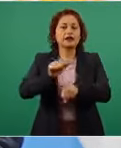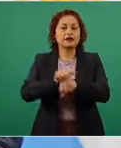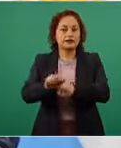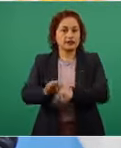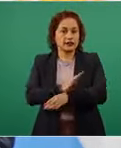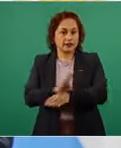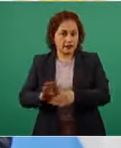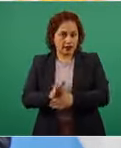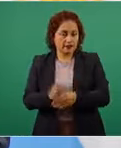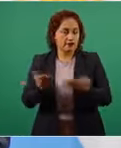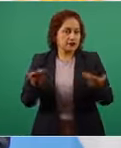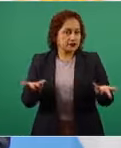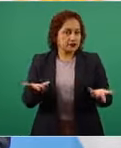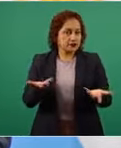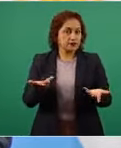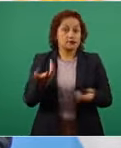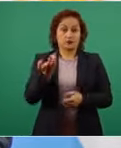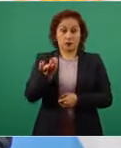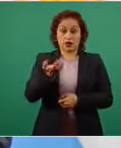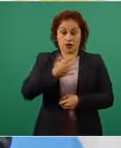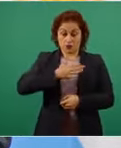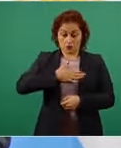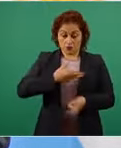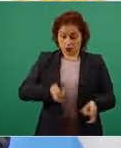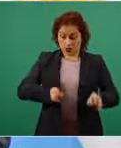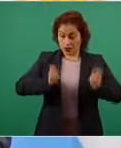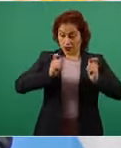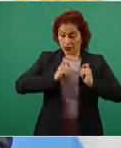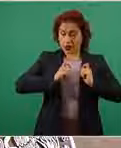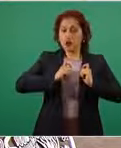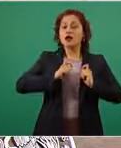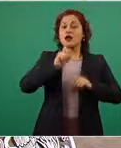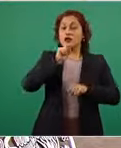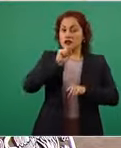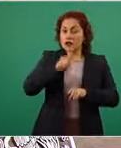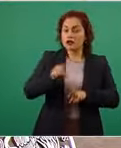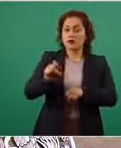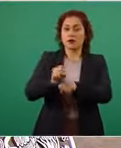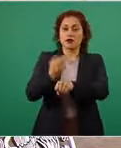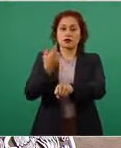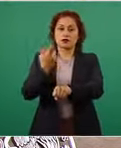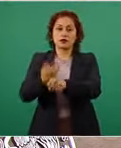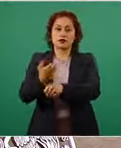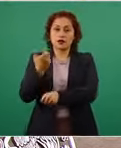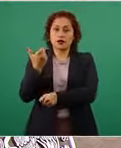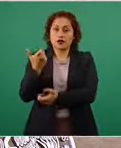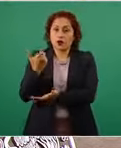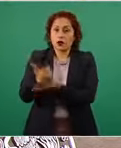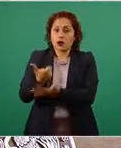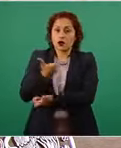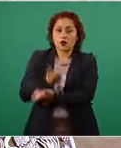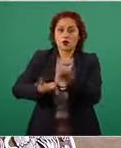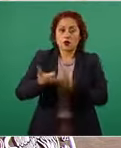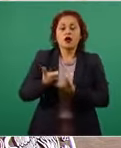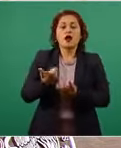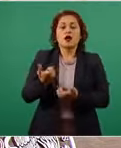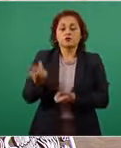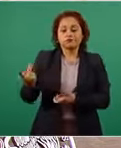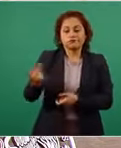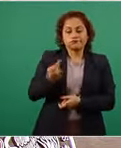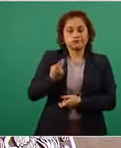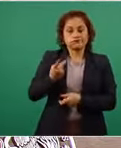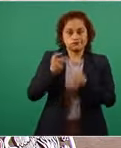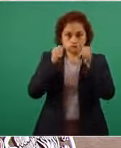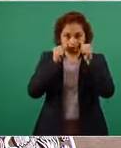problema que tengo que resolver yo y el ministro de economía y que seguramente Cristina